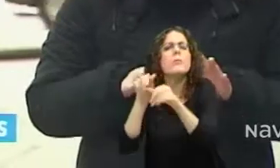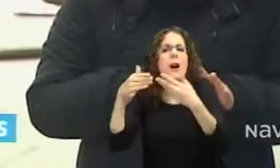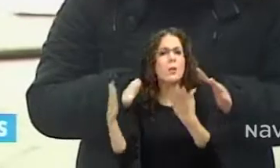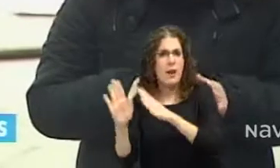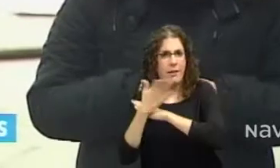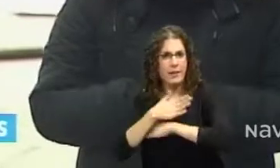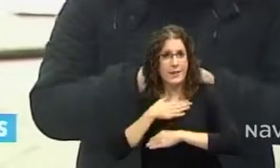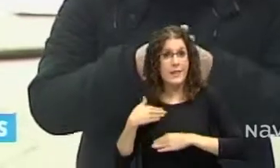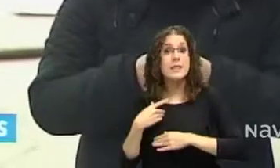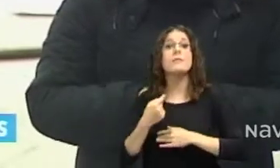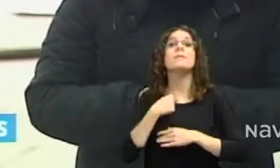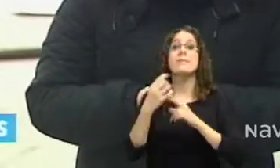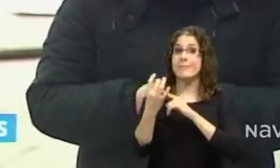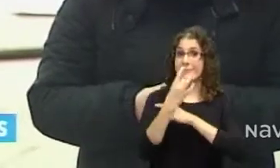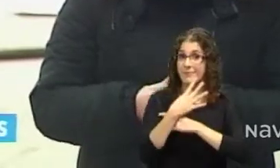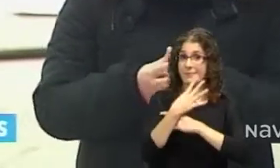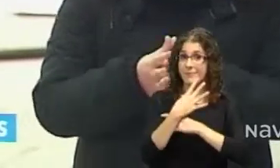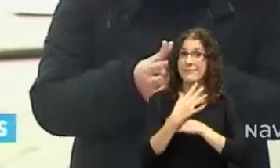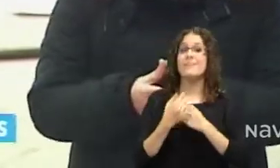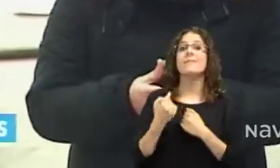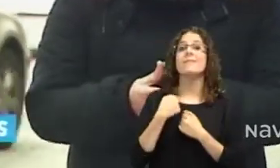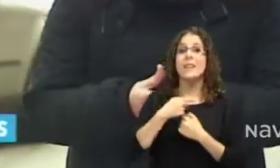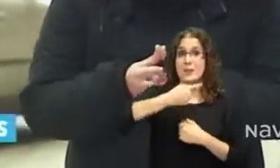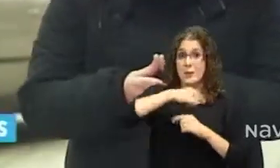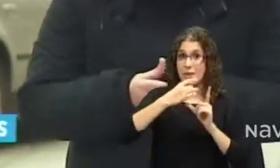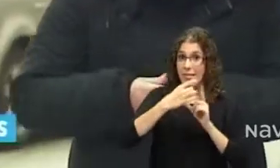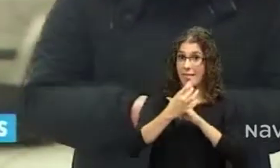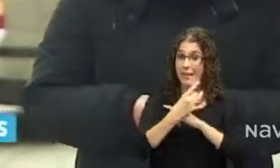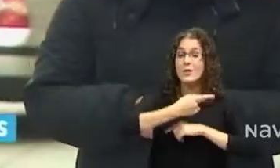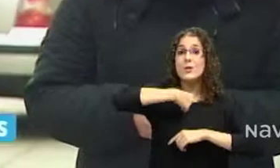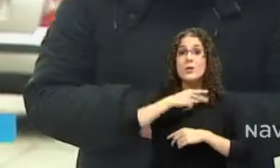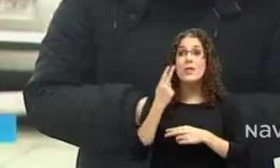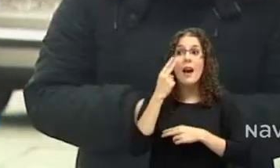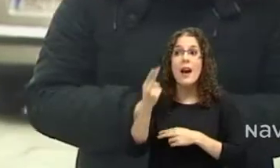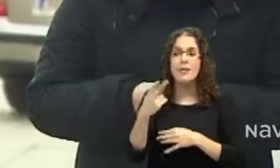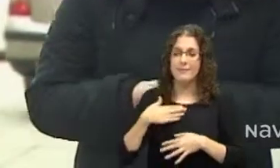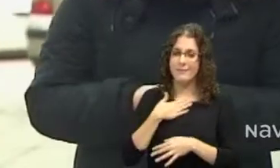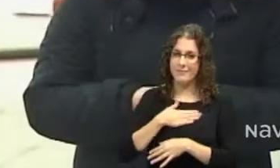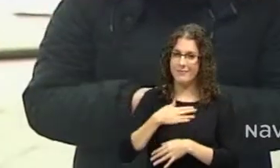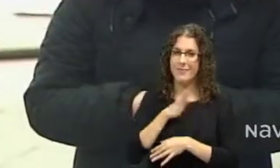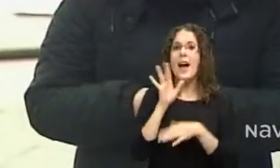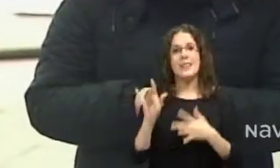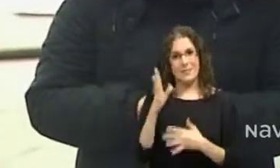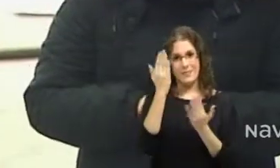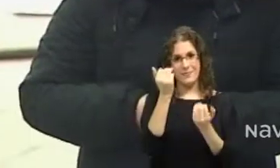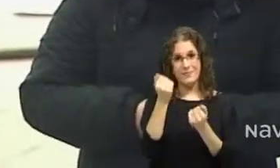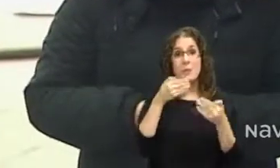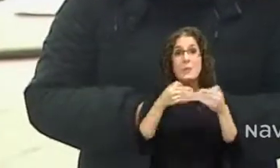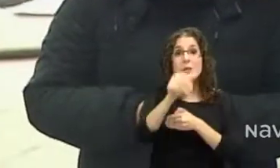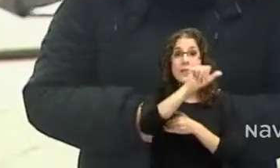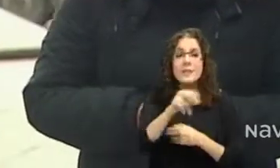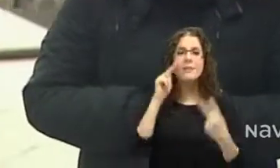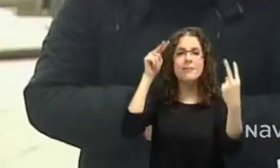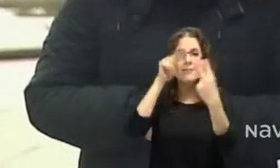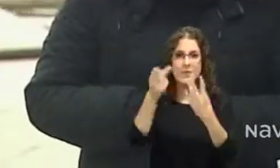.natev.es y estaremos encantadísimos de visitarte. Ahora sí, nos despedimos, nos vemos la semana que viene y mientras tanto, ya